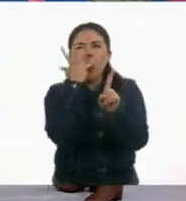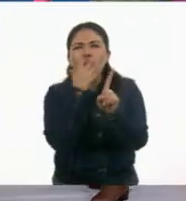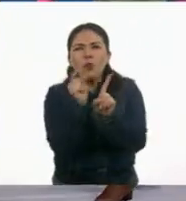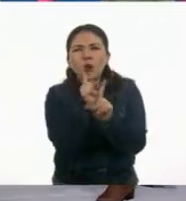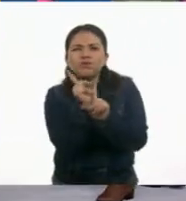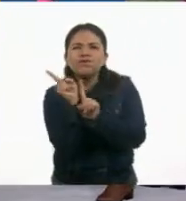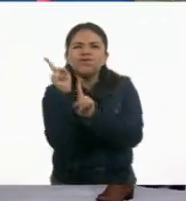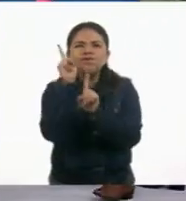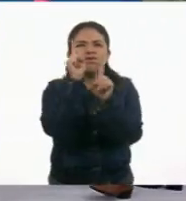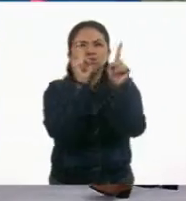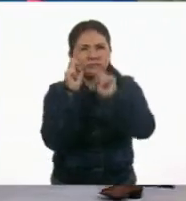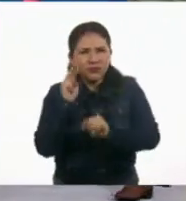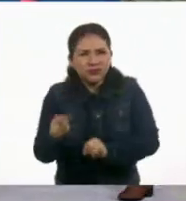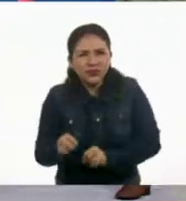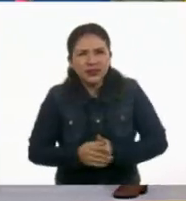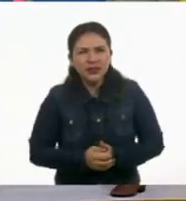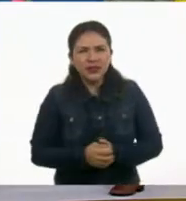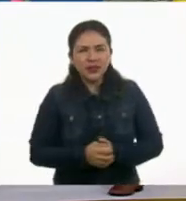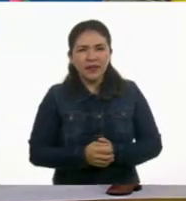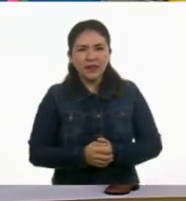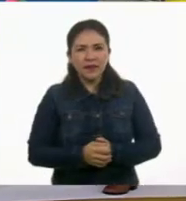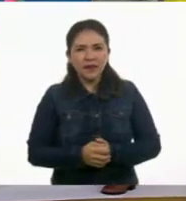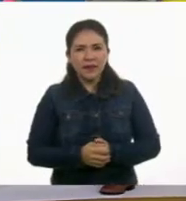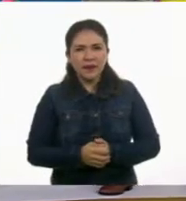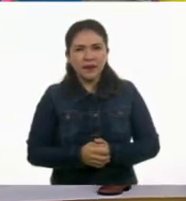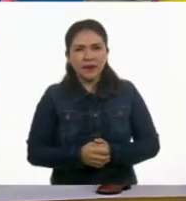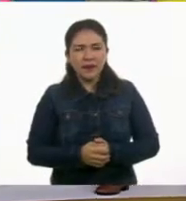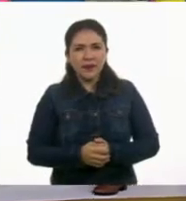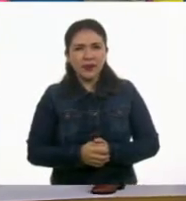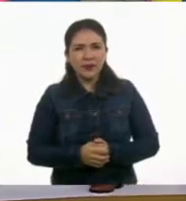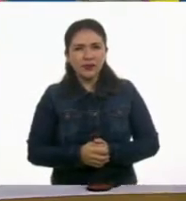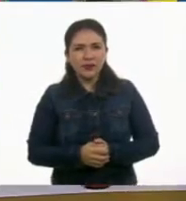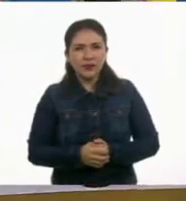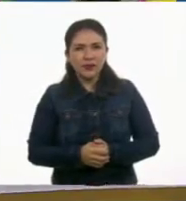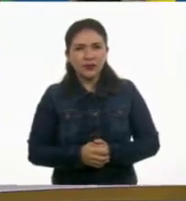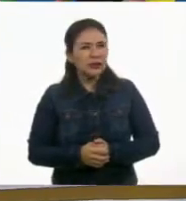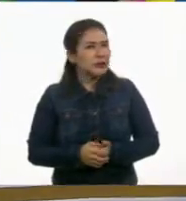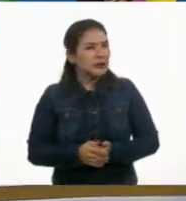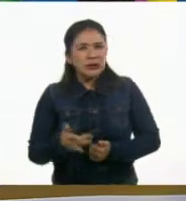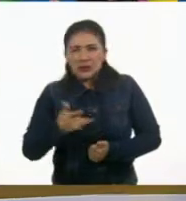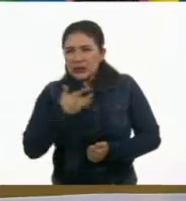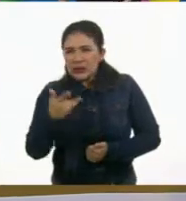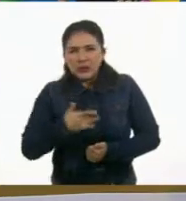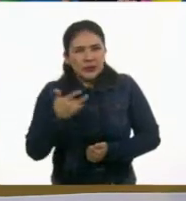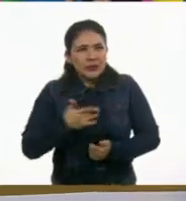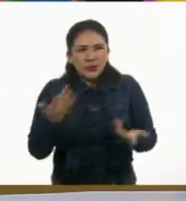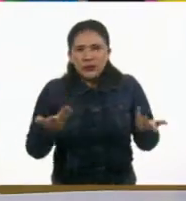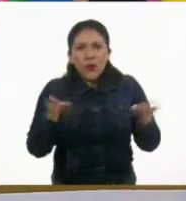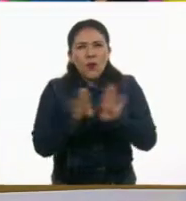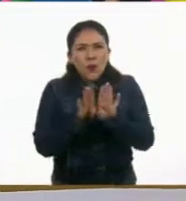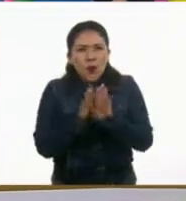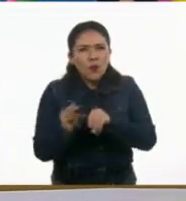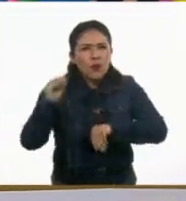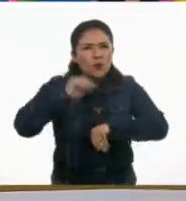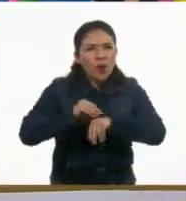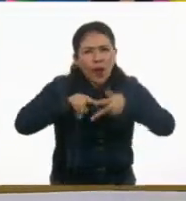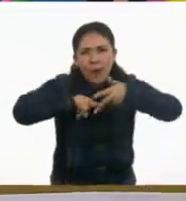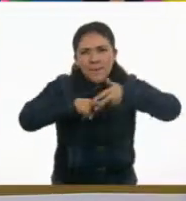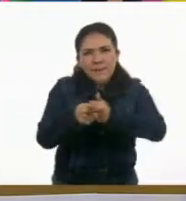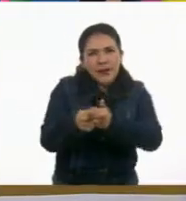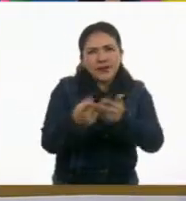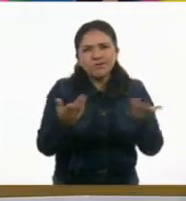una pequeña y encantadora ramita. A ver, a ver, ¿cómo la comenzaríamos? A ver.